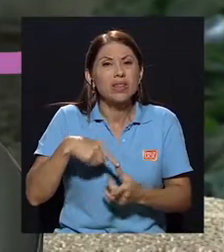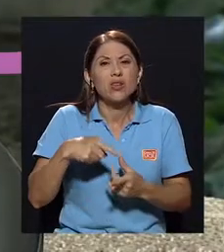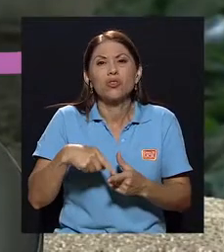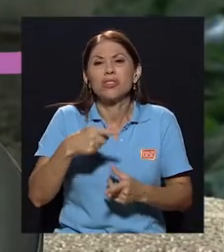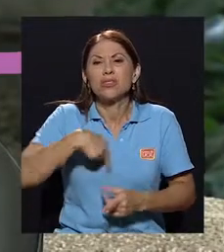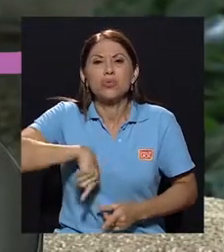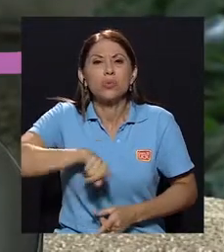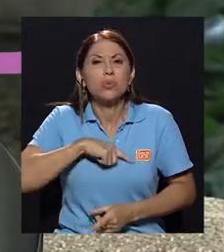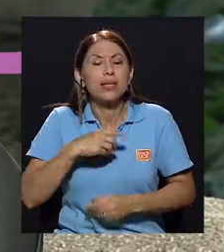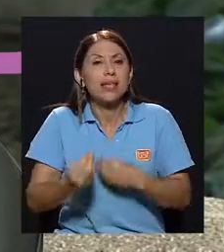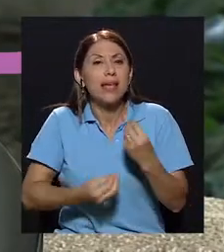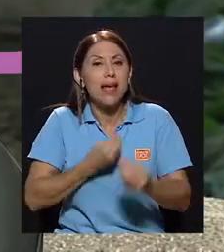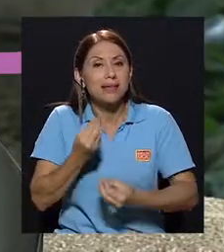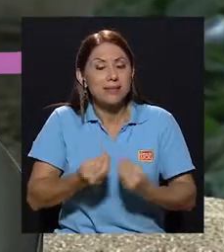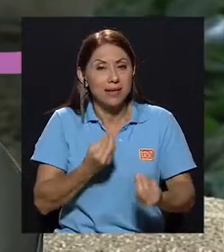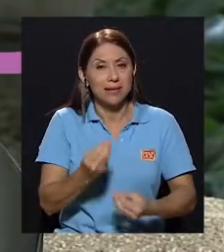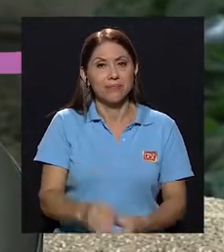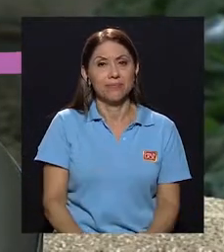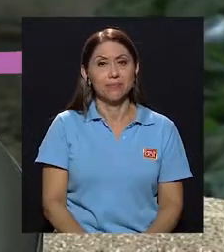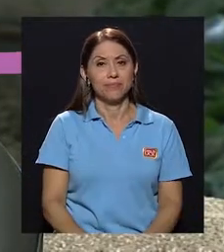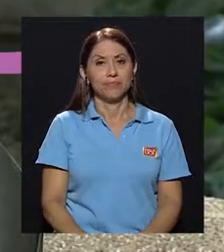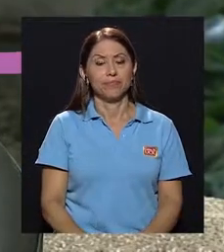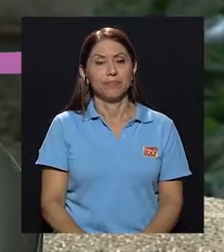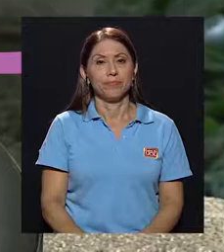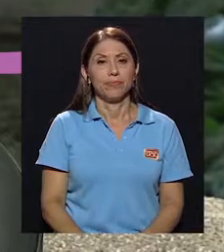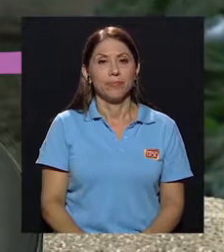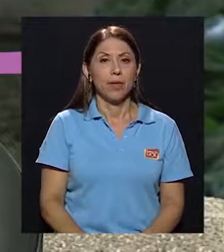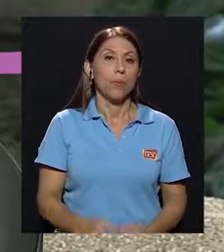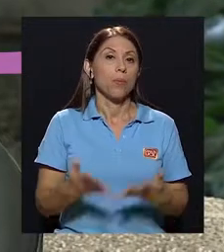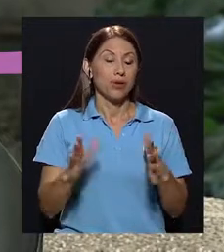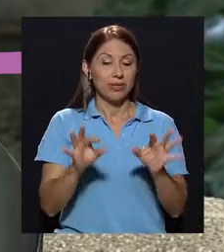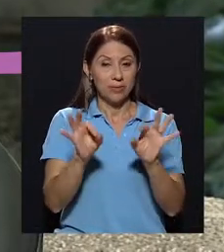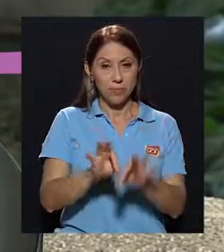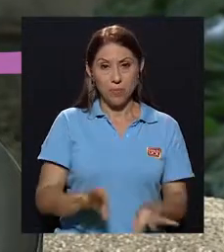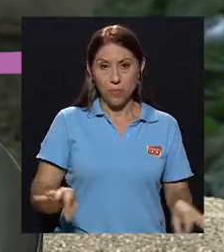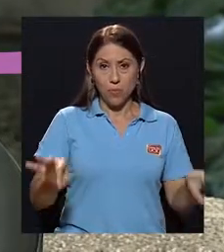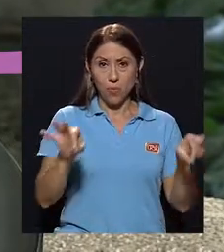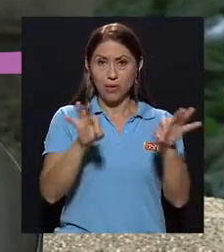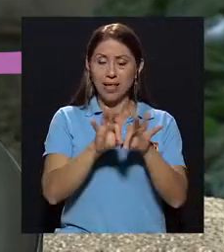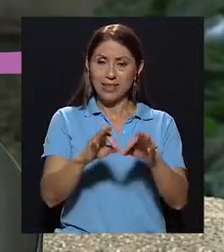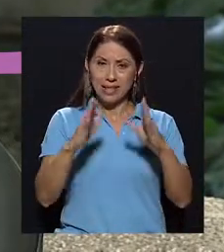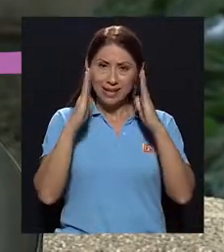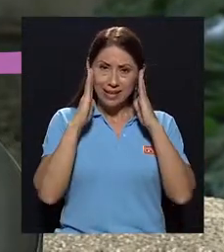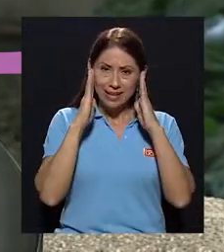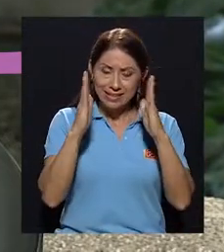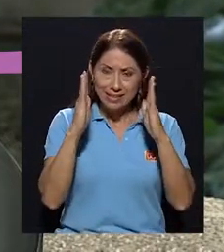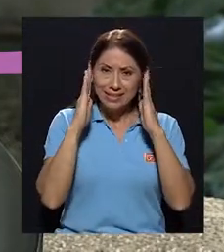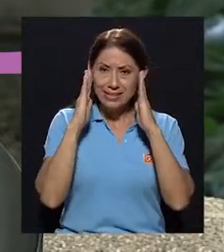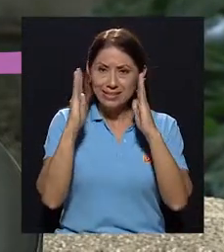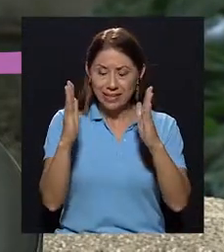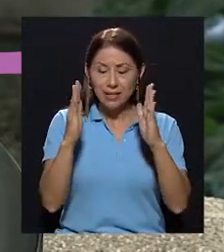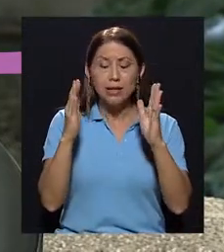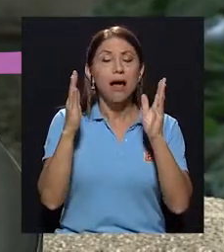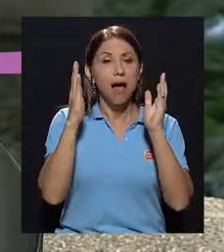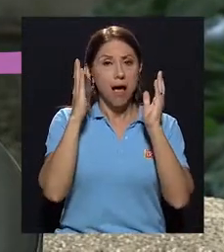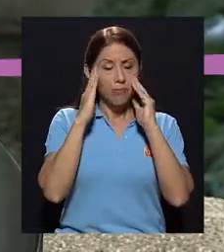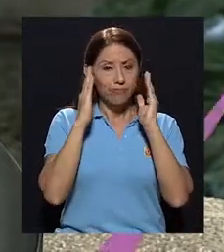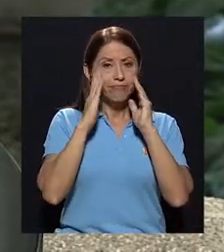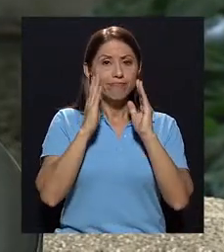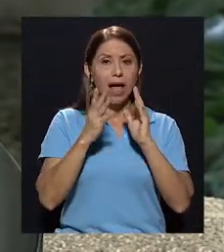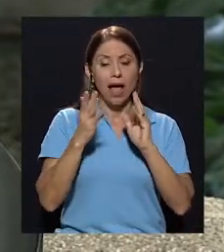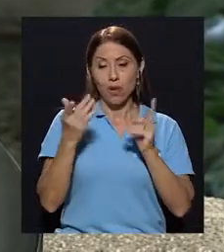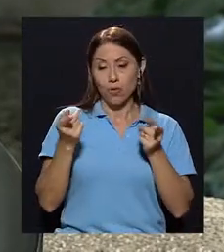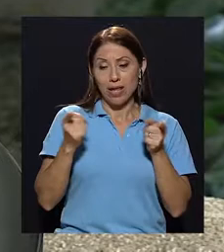Pues es fundamental ante esto darle lugar, darle lugar a lo que ha acontecido.